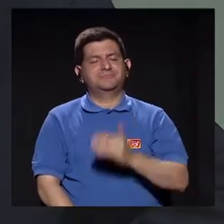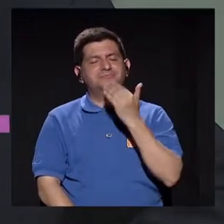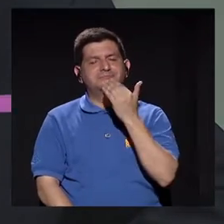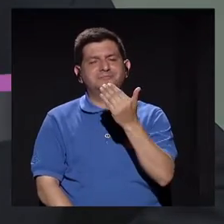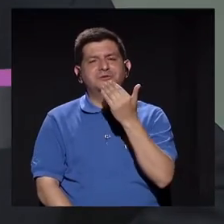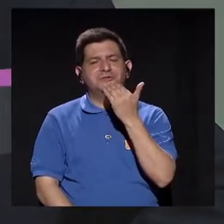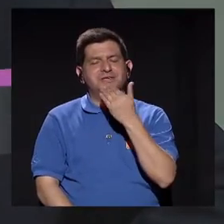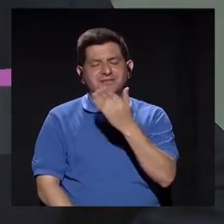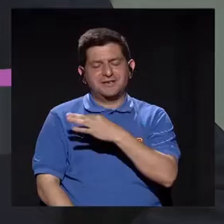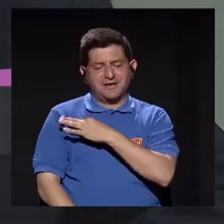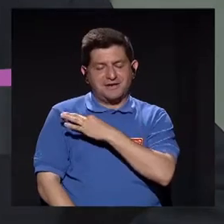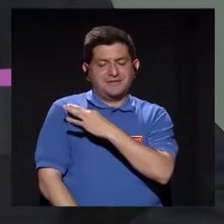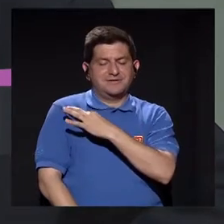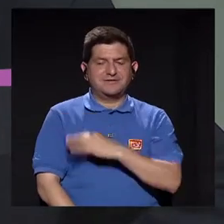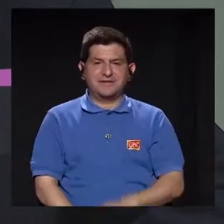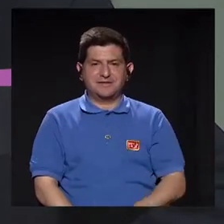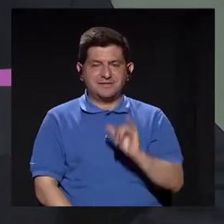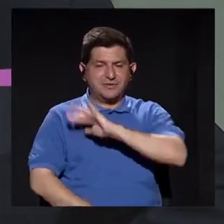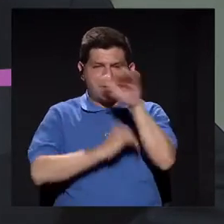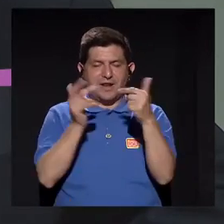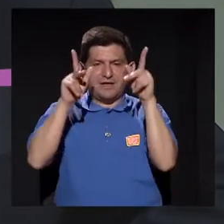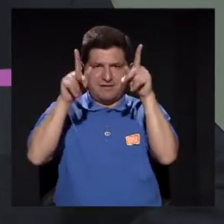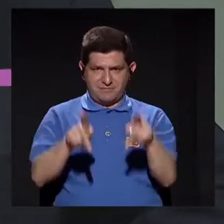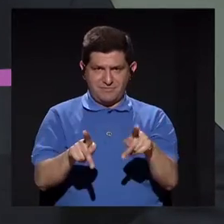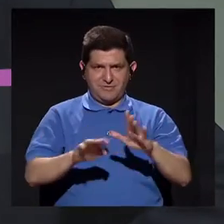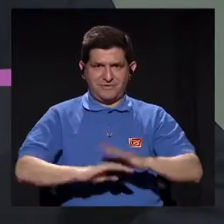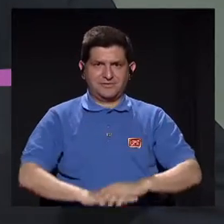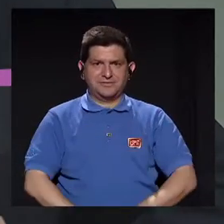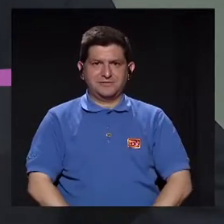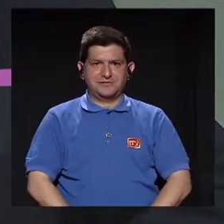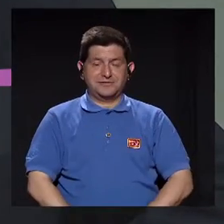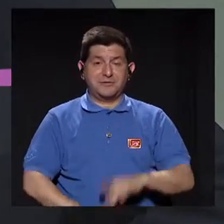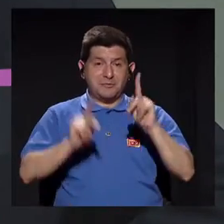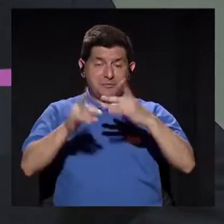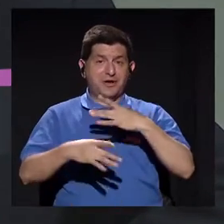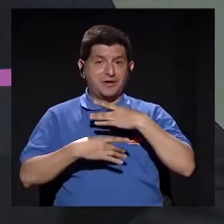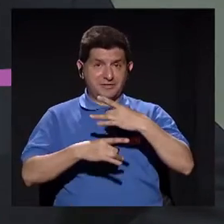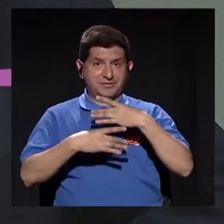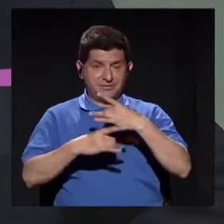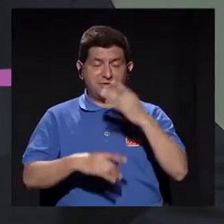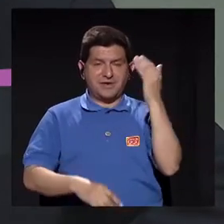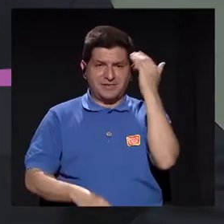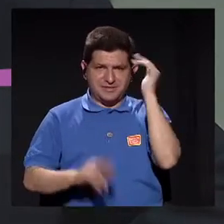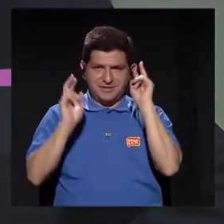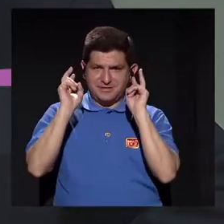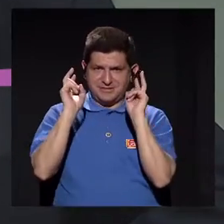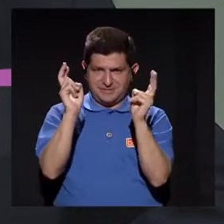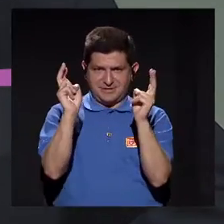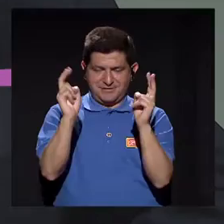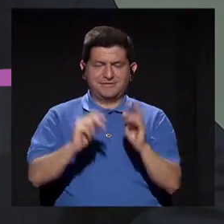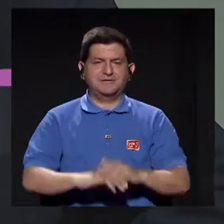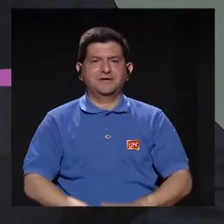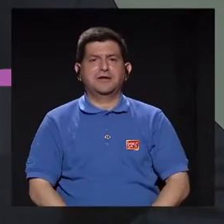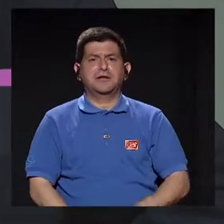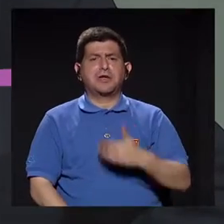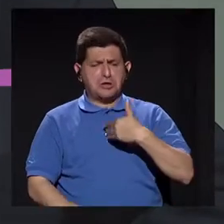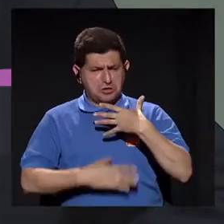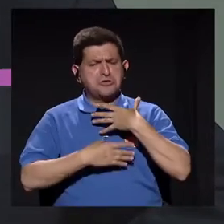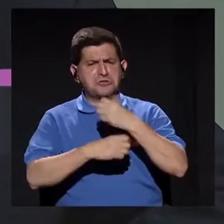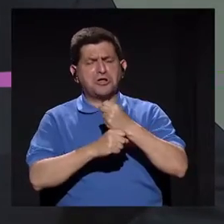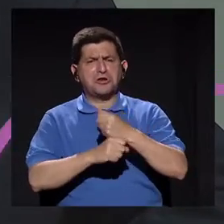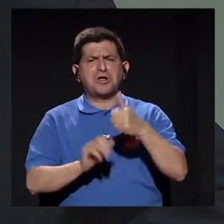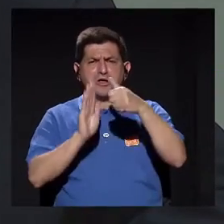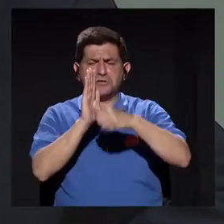Muchísimas gracias por su invitación y muchísimas gracias a todas las personas que están interesadas en conocer del tema y que tengan